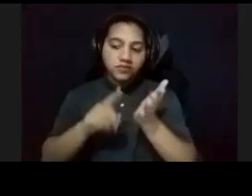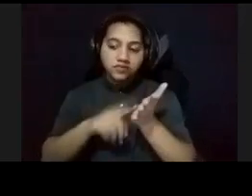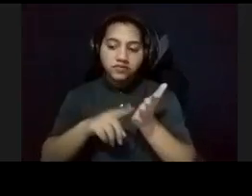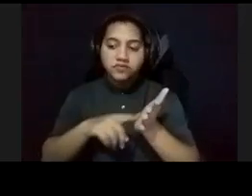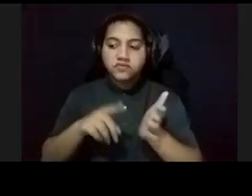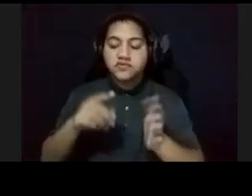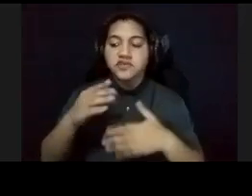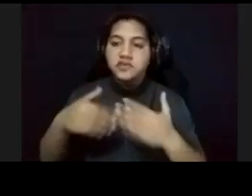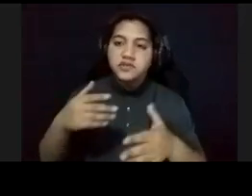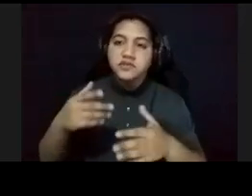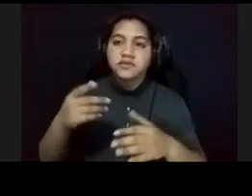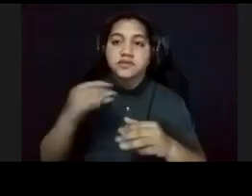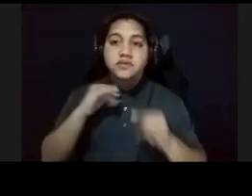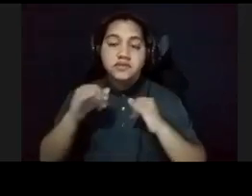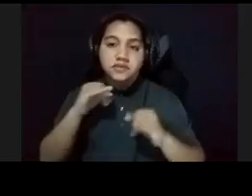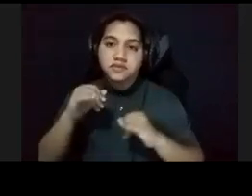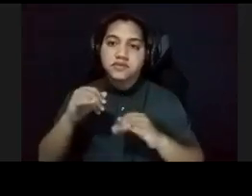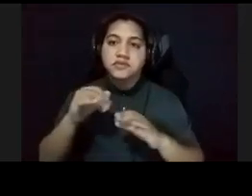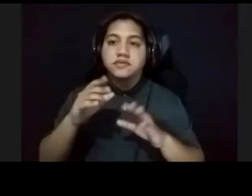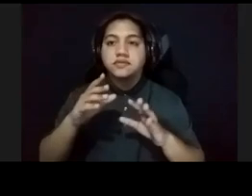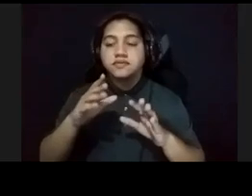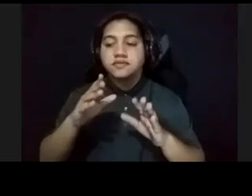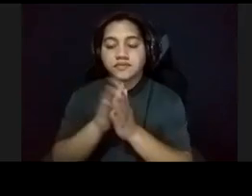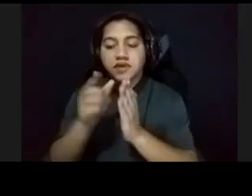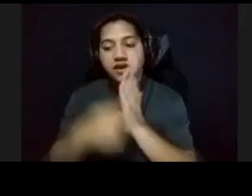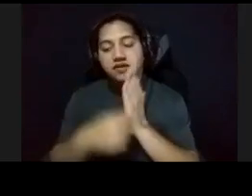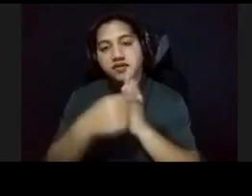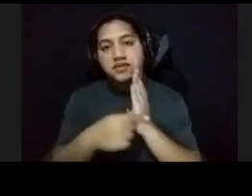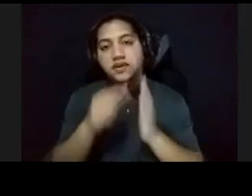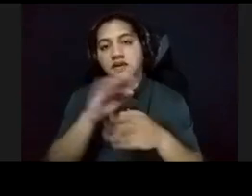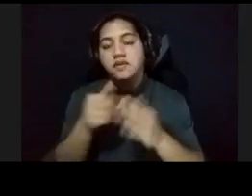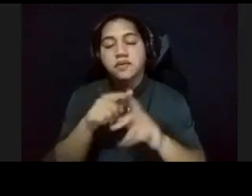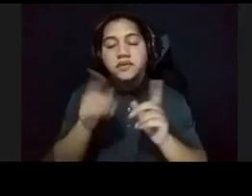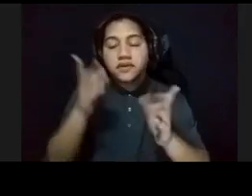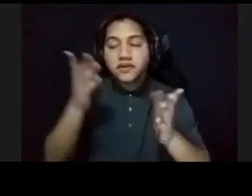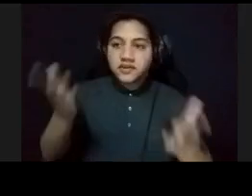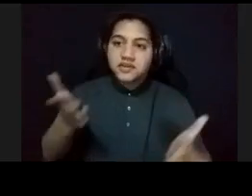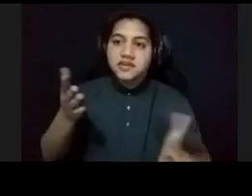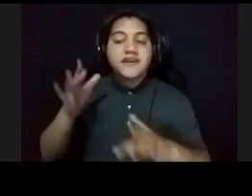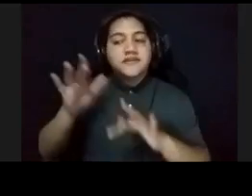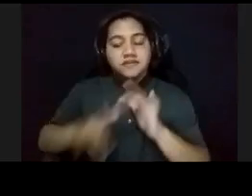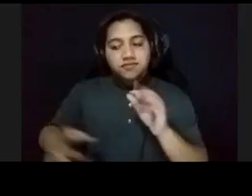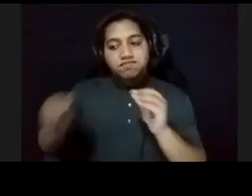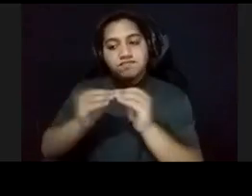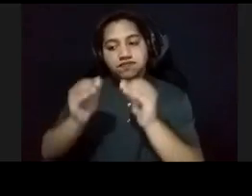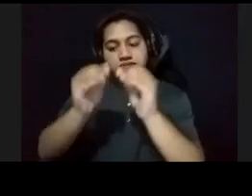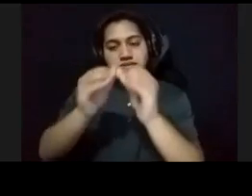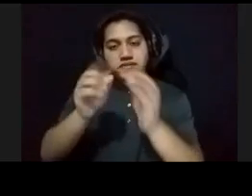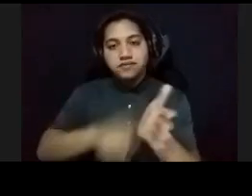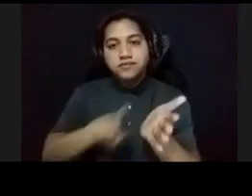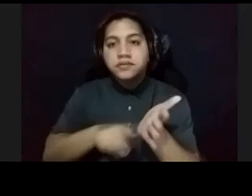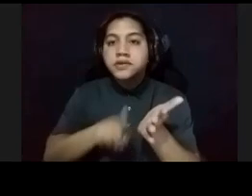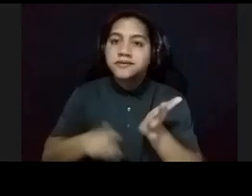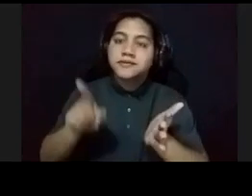a realizar, hay entrevistas en revistas, todo, pero no se le, hace todavía falta, en Puerto Rico, trabajarlo un poco,